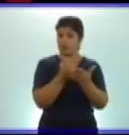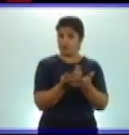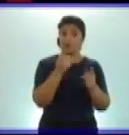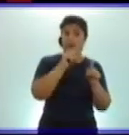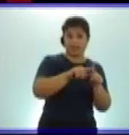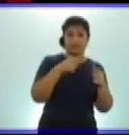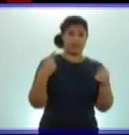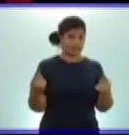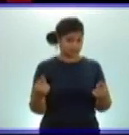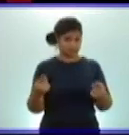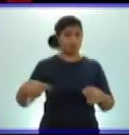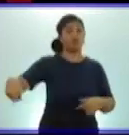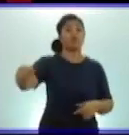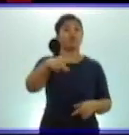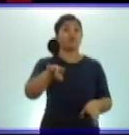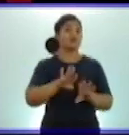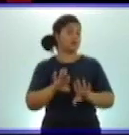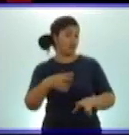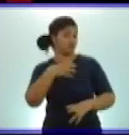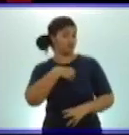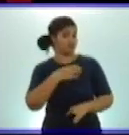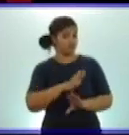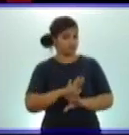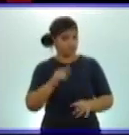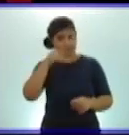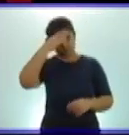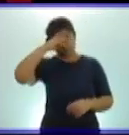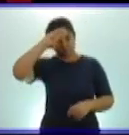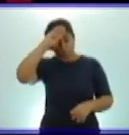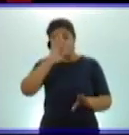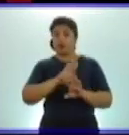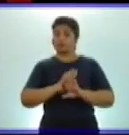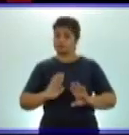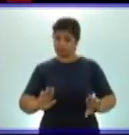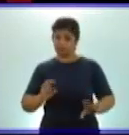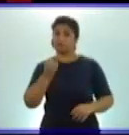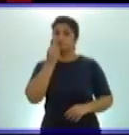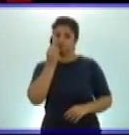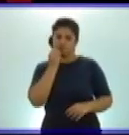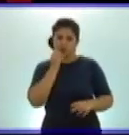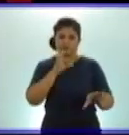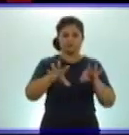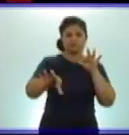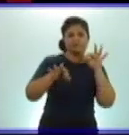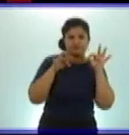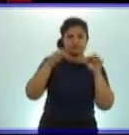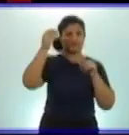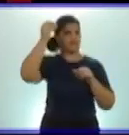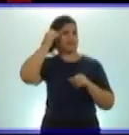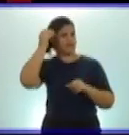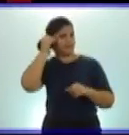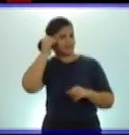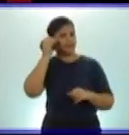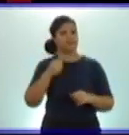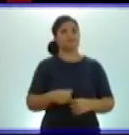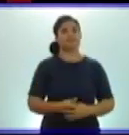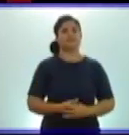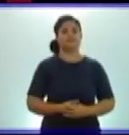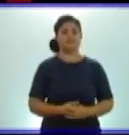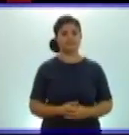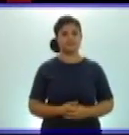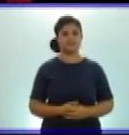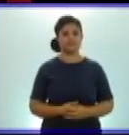todos los pioneros y pioneras en nuestro país. Veamos en el cuaderno, pero en el cuaderno, como ustedes escribieron en sus libretas,